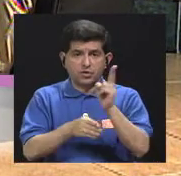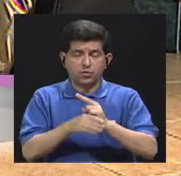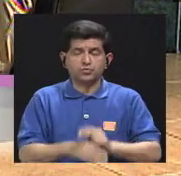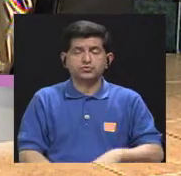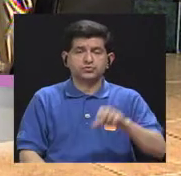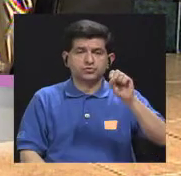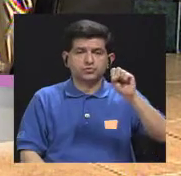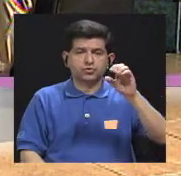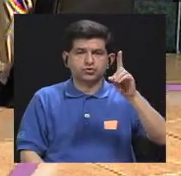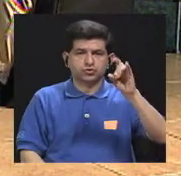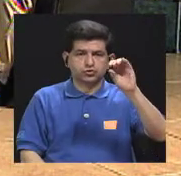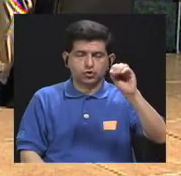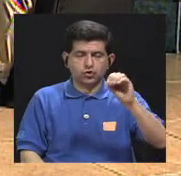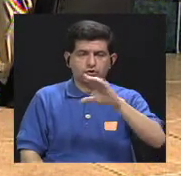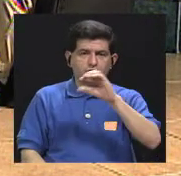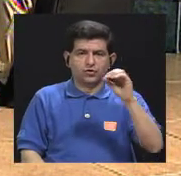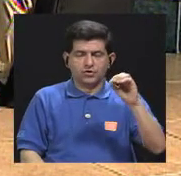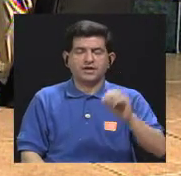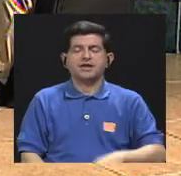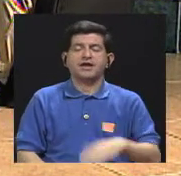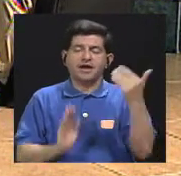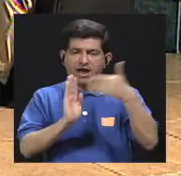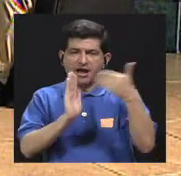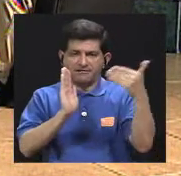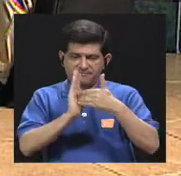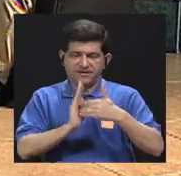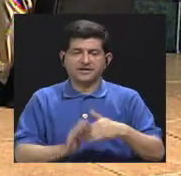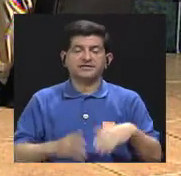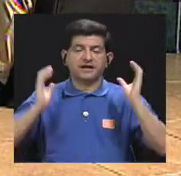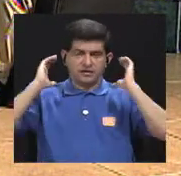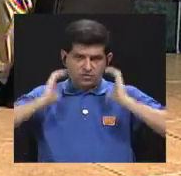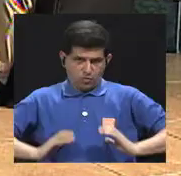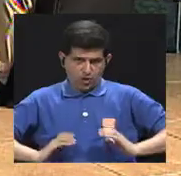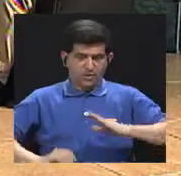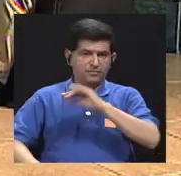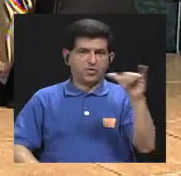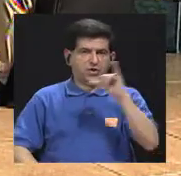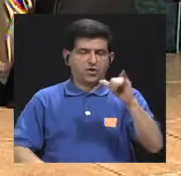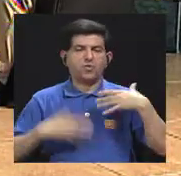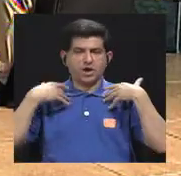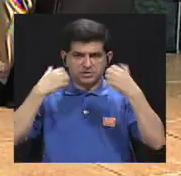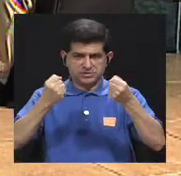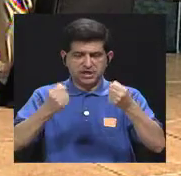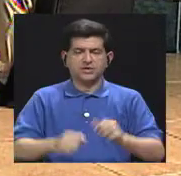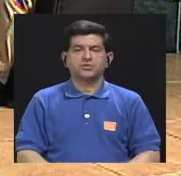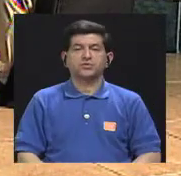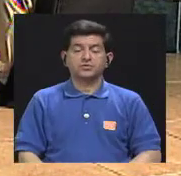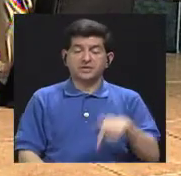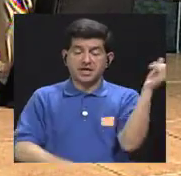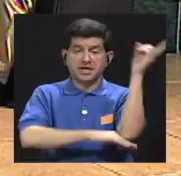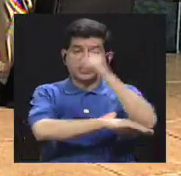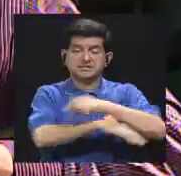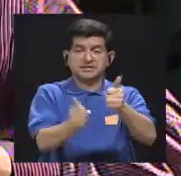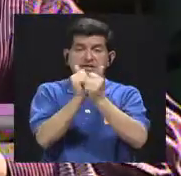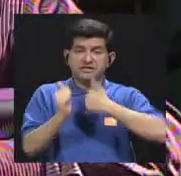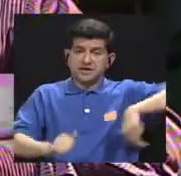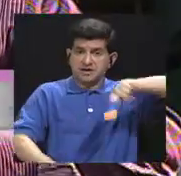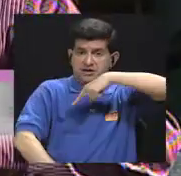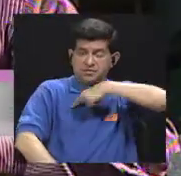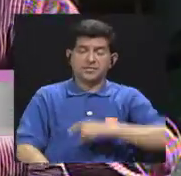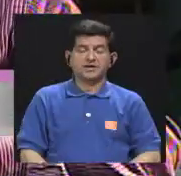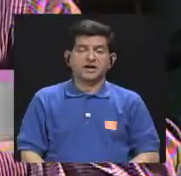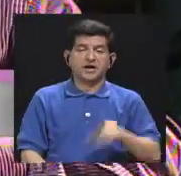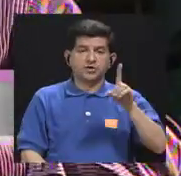afectación eventualmente a nuestro cuerpo y a nuestra salud. Y para esto el día de hoy nos acompañan